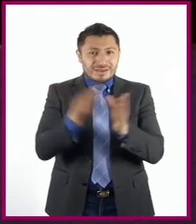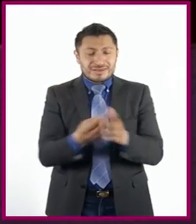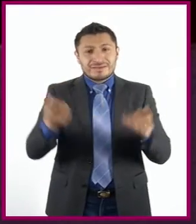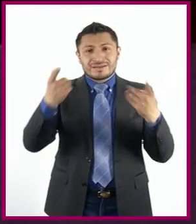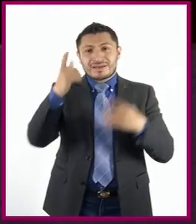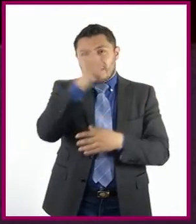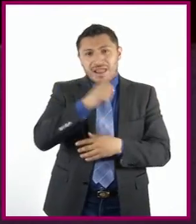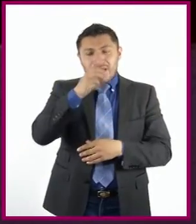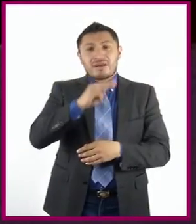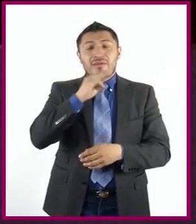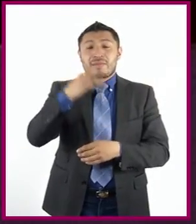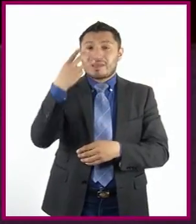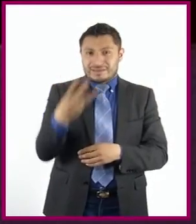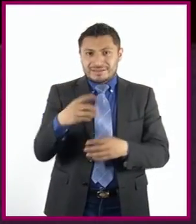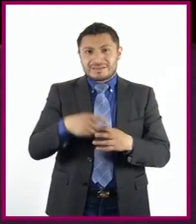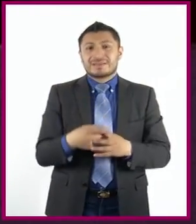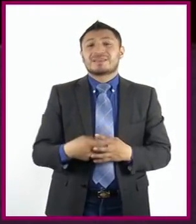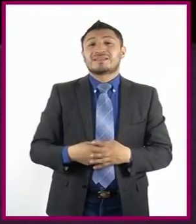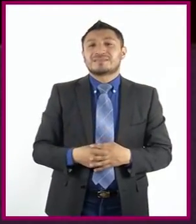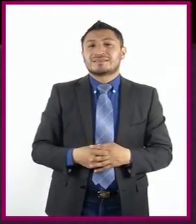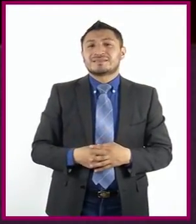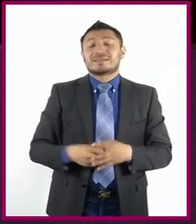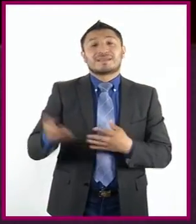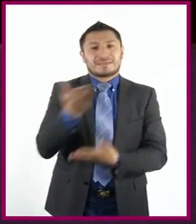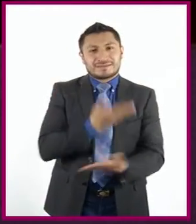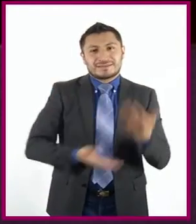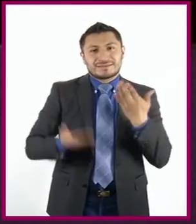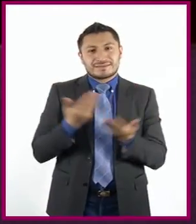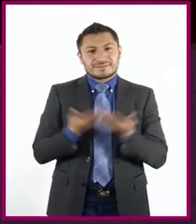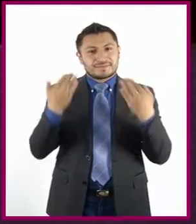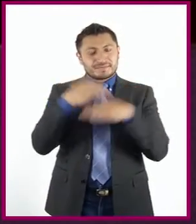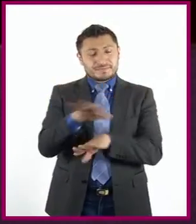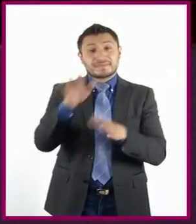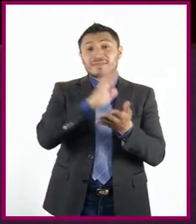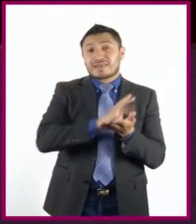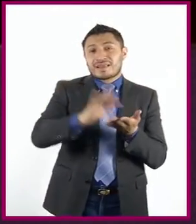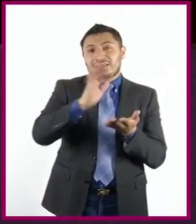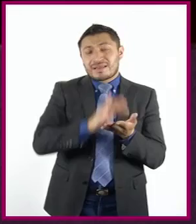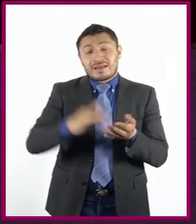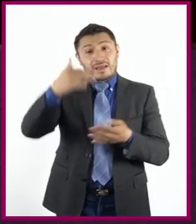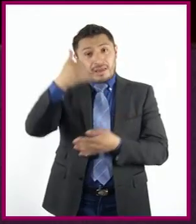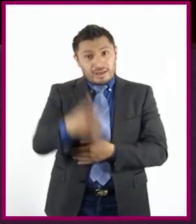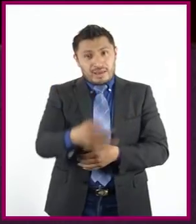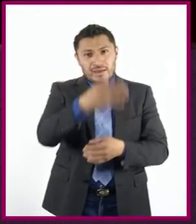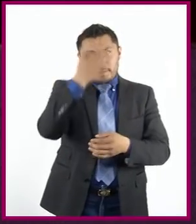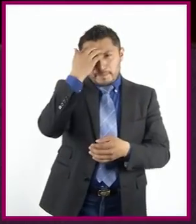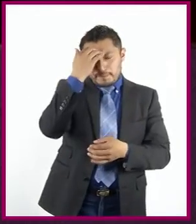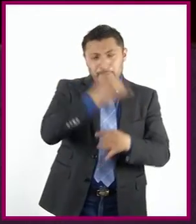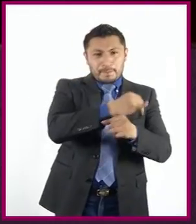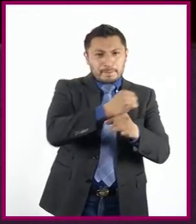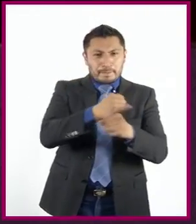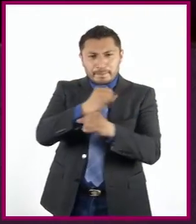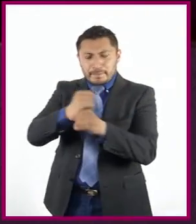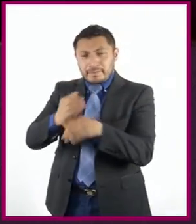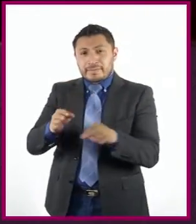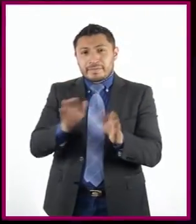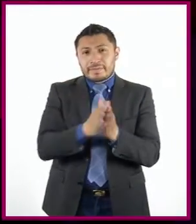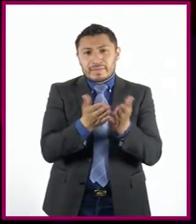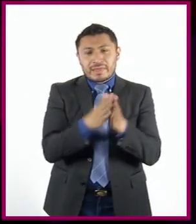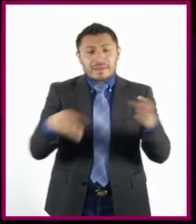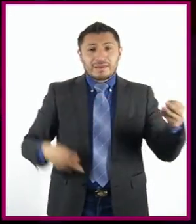Lengua Materna 3 en la que hemos compartido sobre leer y explorar obras de teatro.